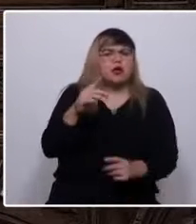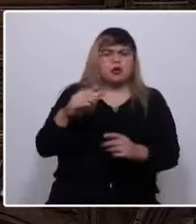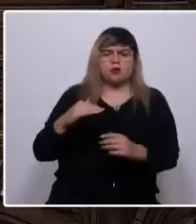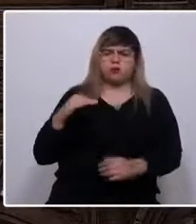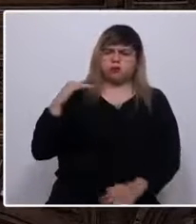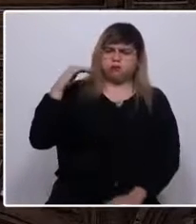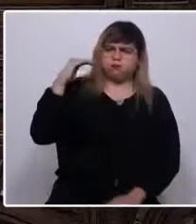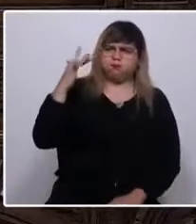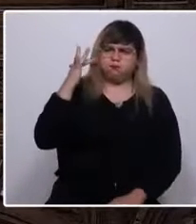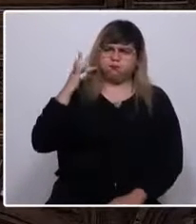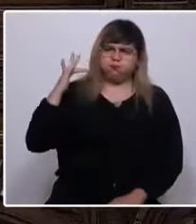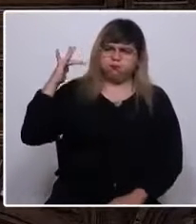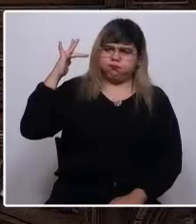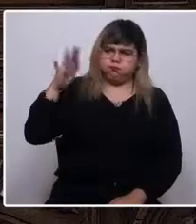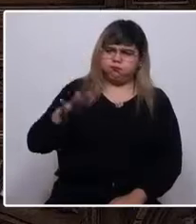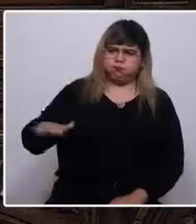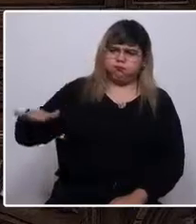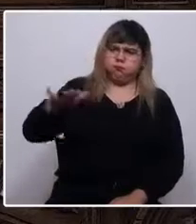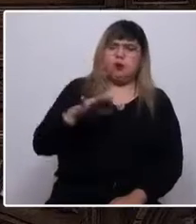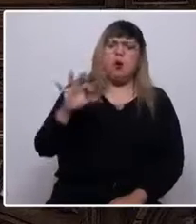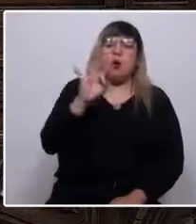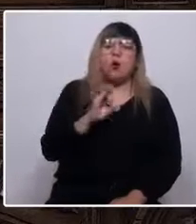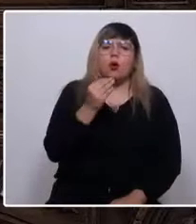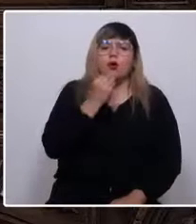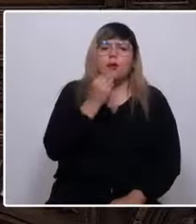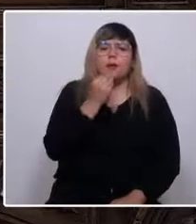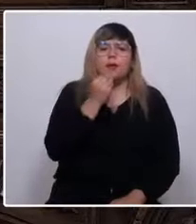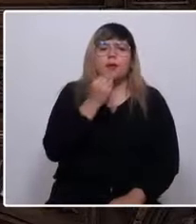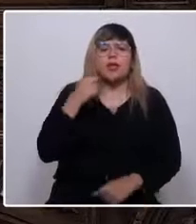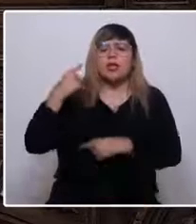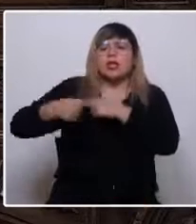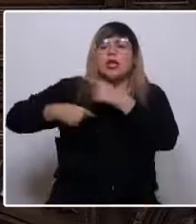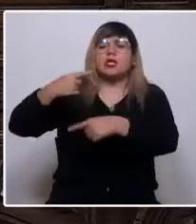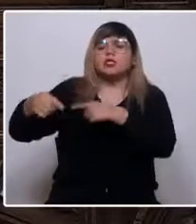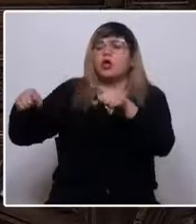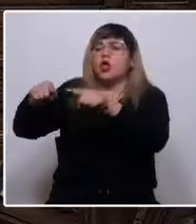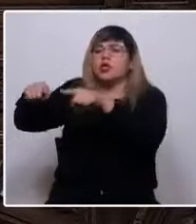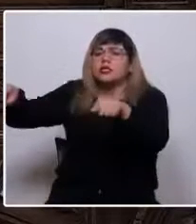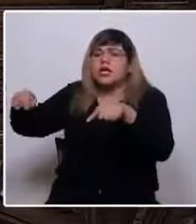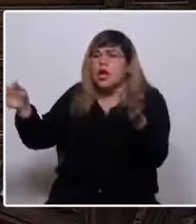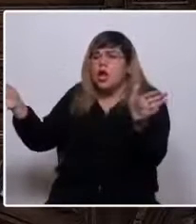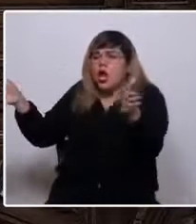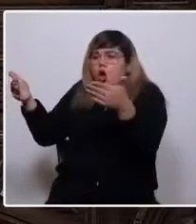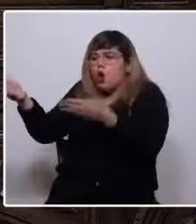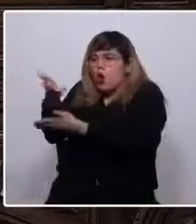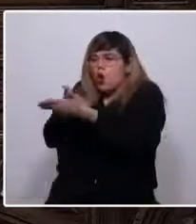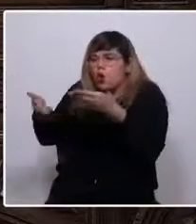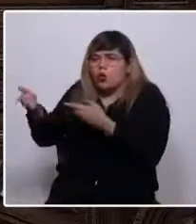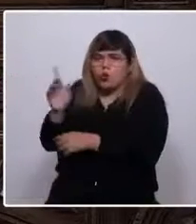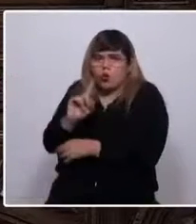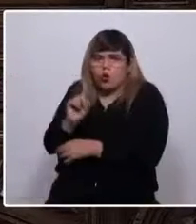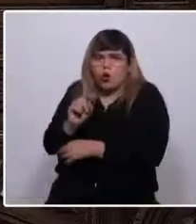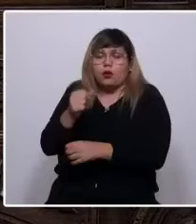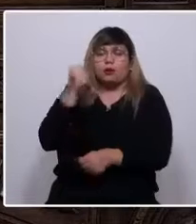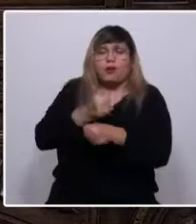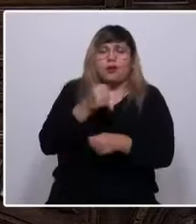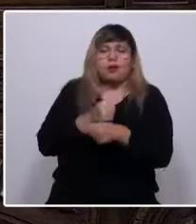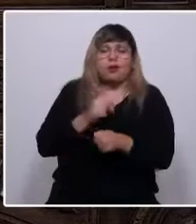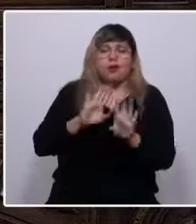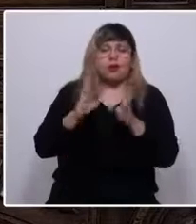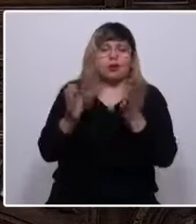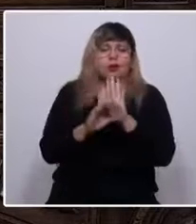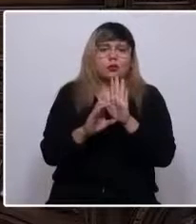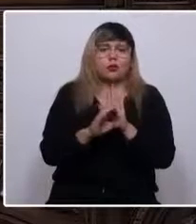intelectual o resucitar tradiciones de salones. La tarea constituyente es un